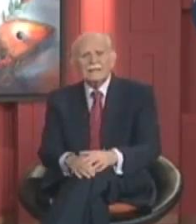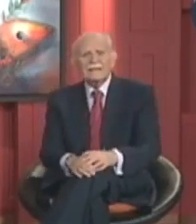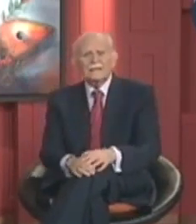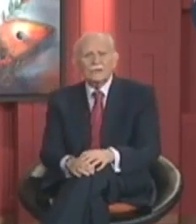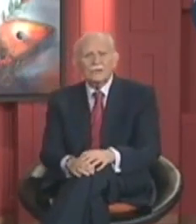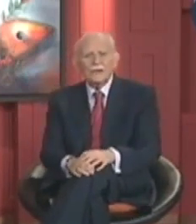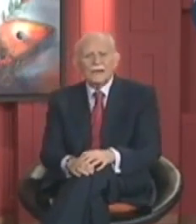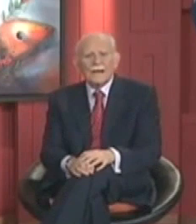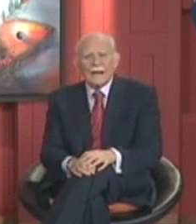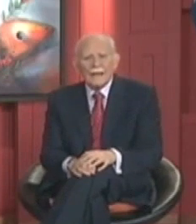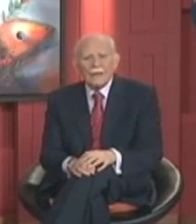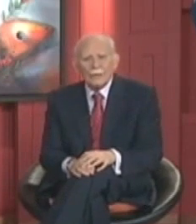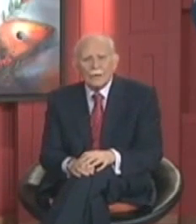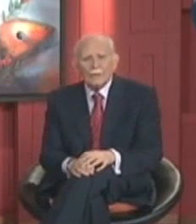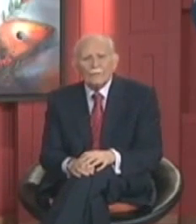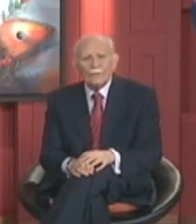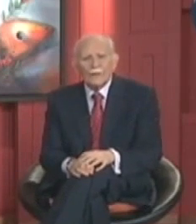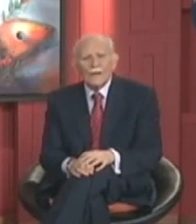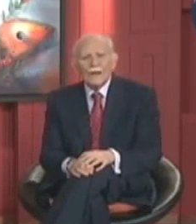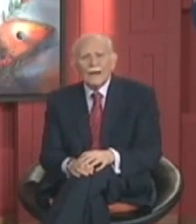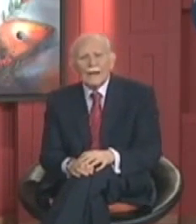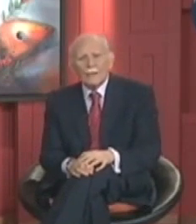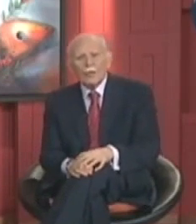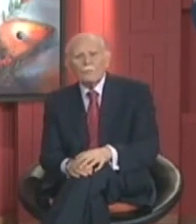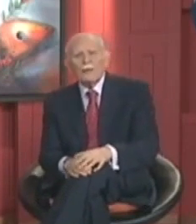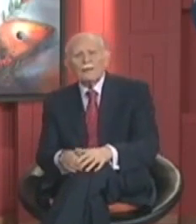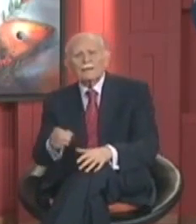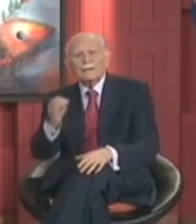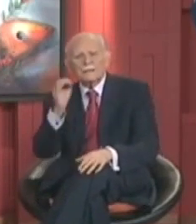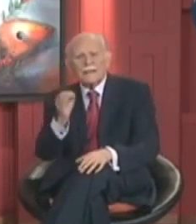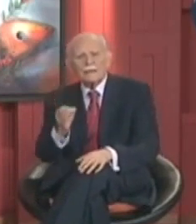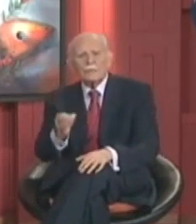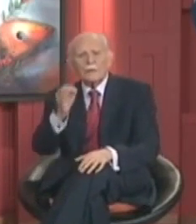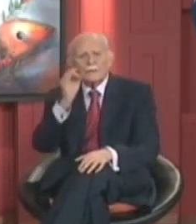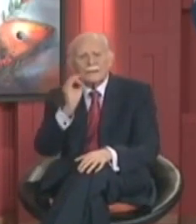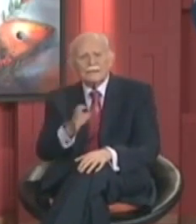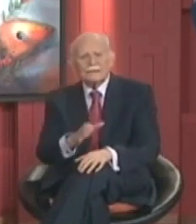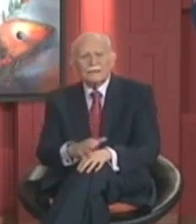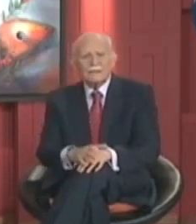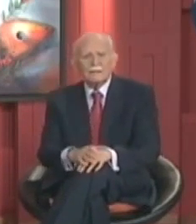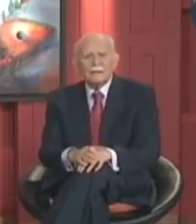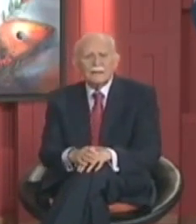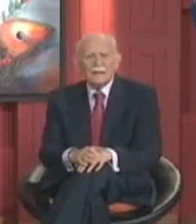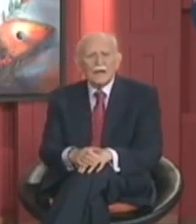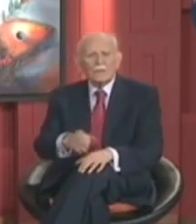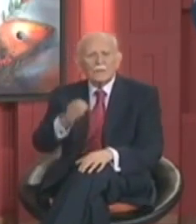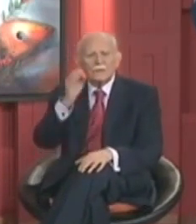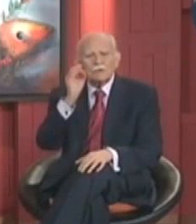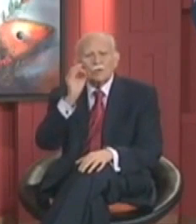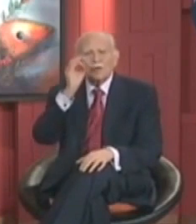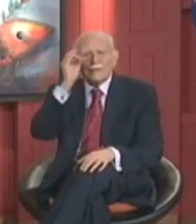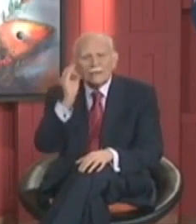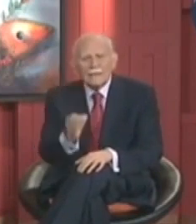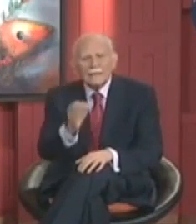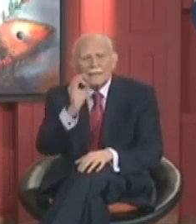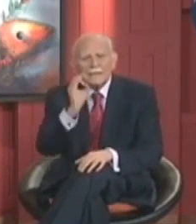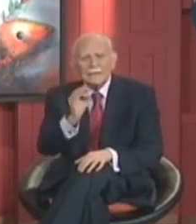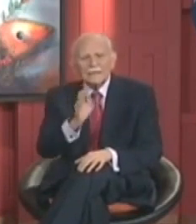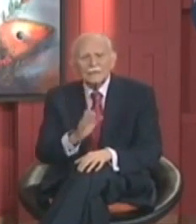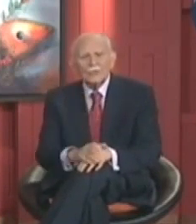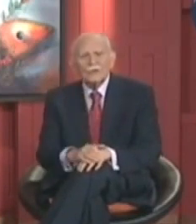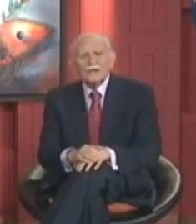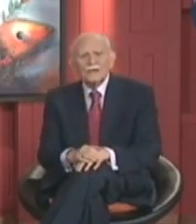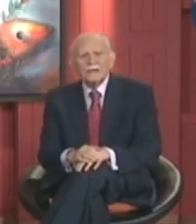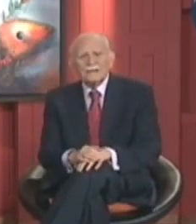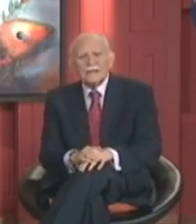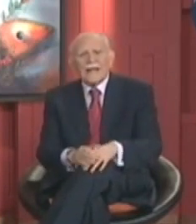en esa línea de acción que es lo que configura el golpe de estado permanente la oposición hija de